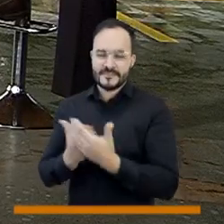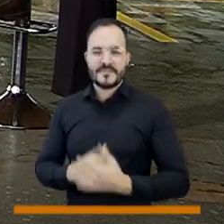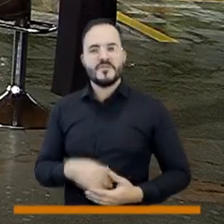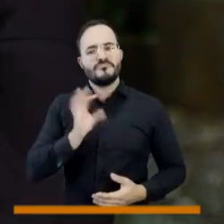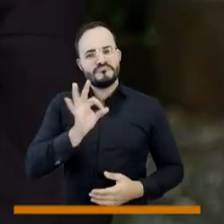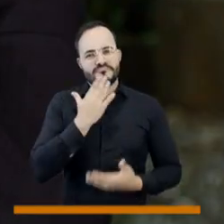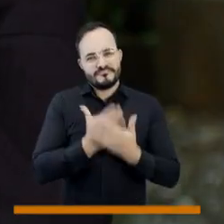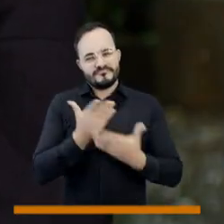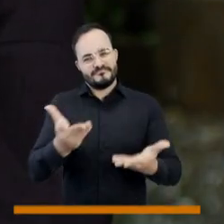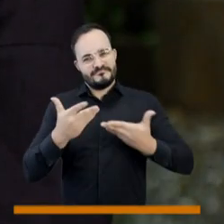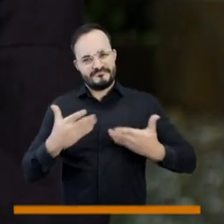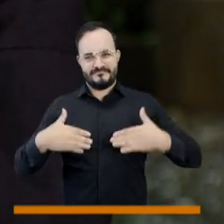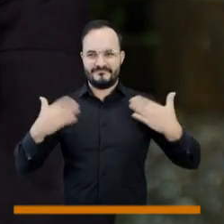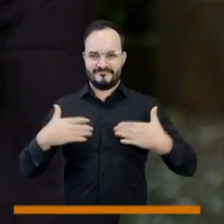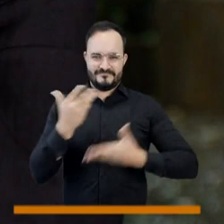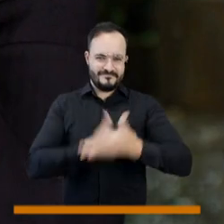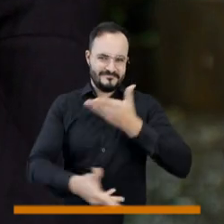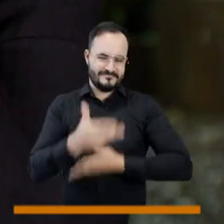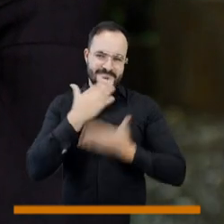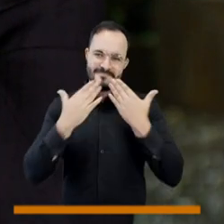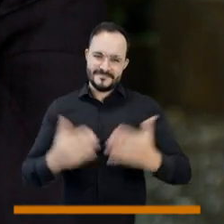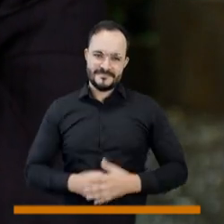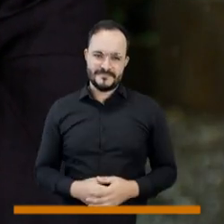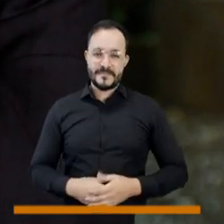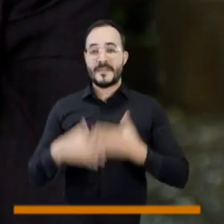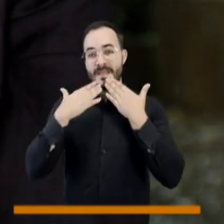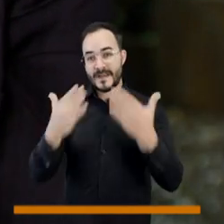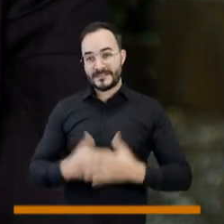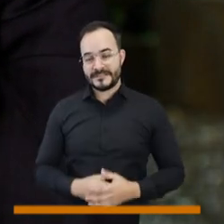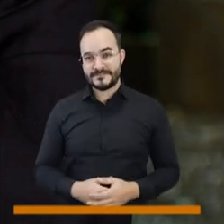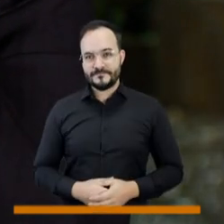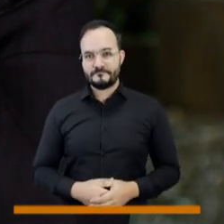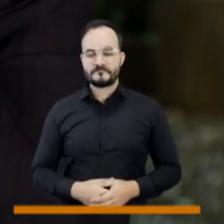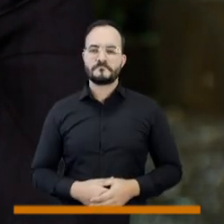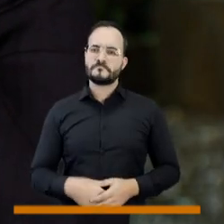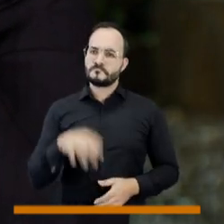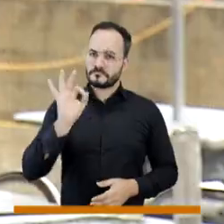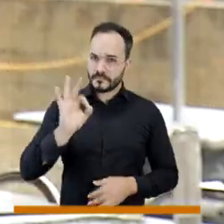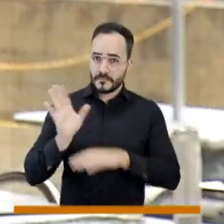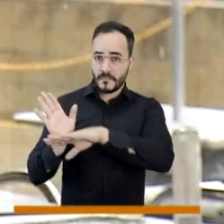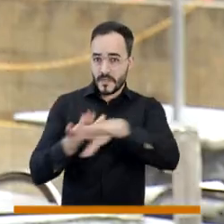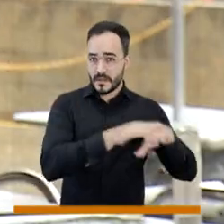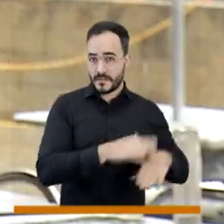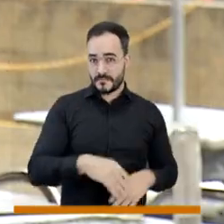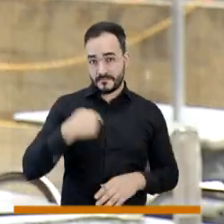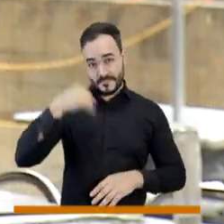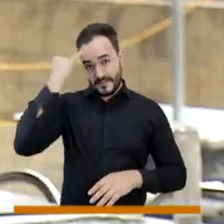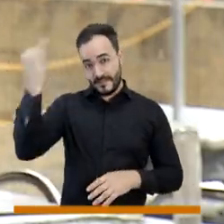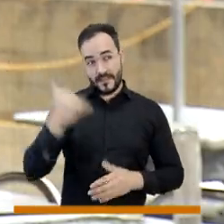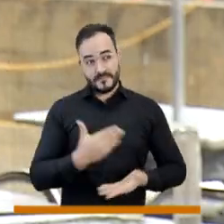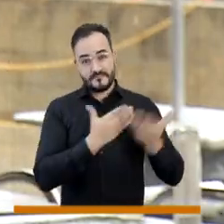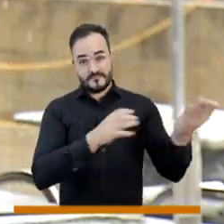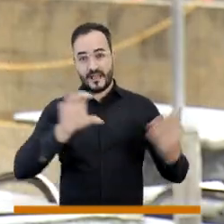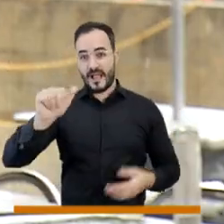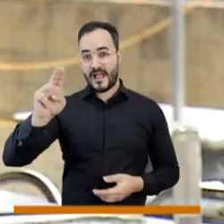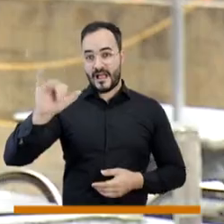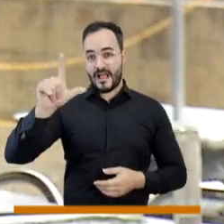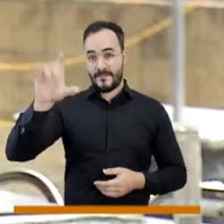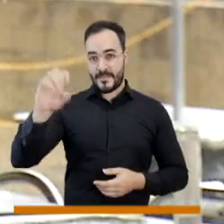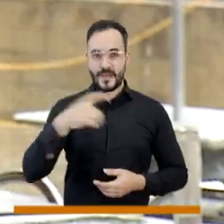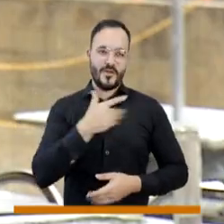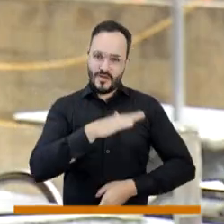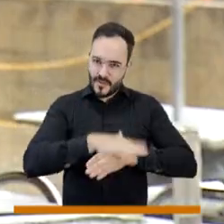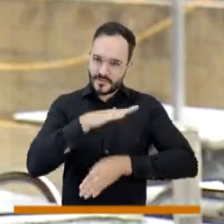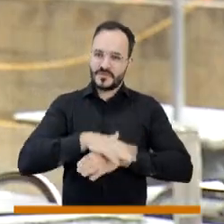de verdad nuevamente gracias por todos Muchas gracias por la invitación, es muy complacido de estar con todos ustedes. Muchas gracias. Muy bien. Y nosotros, si les